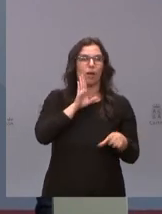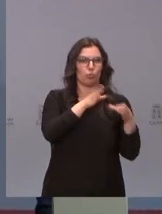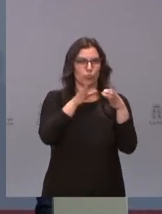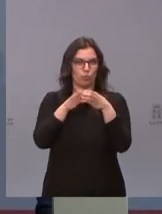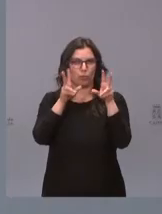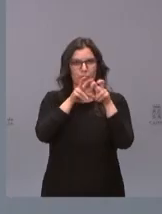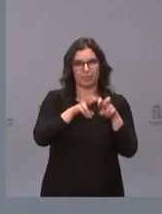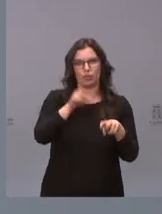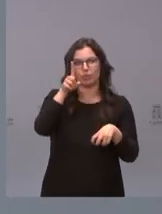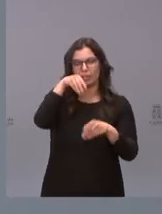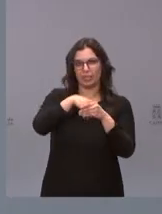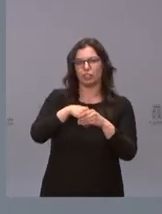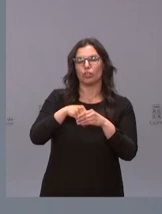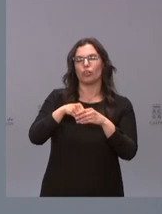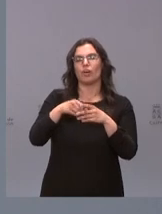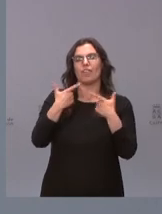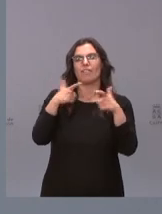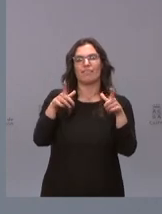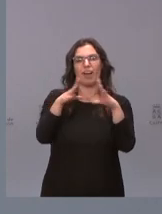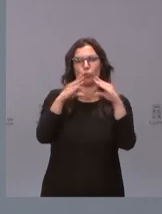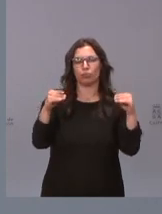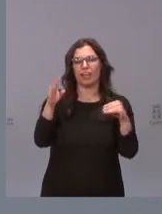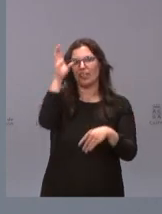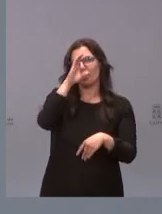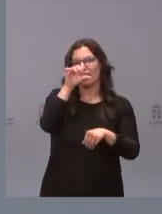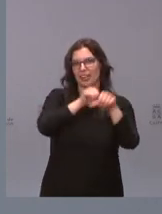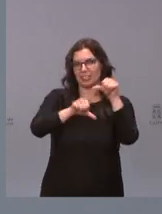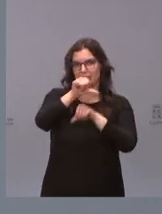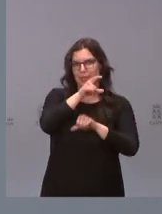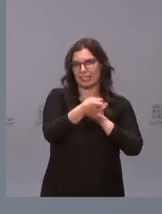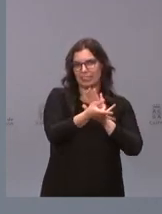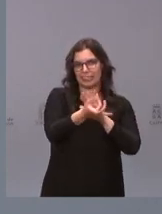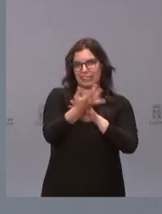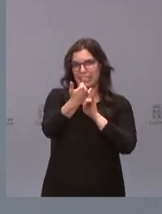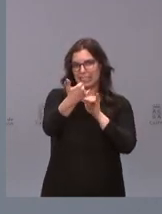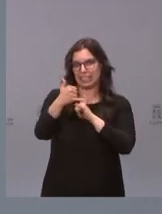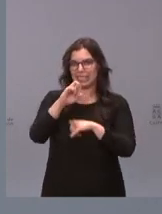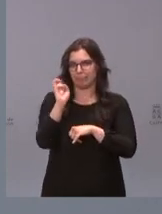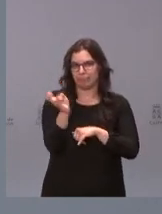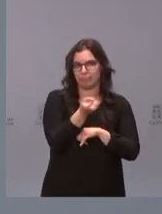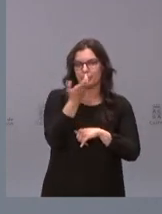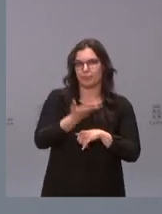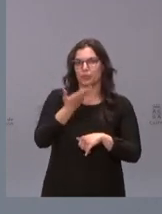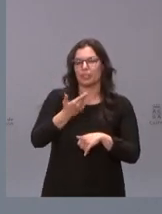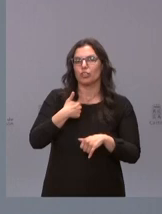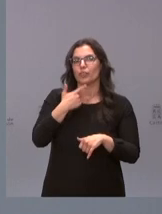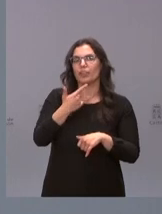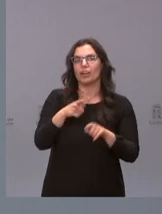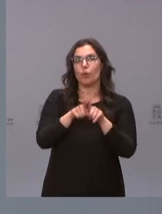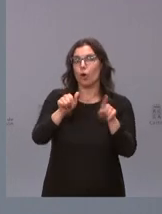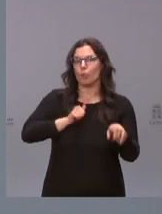la facultad de ciencias químicas que están desarrollando líneas en investigación básica muy prometedoras utilizaría la palabra